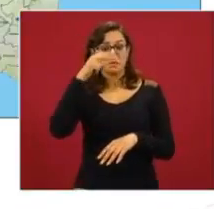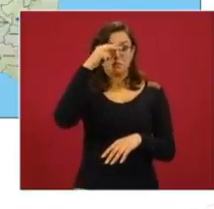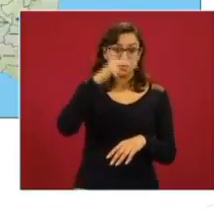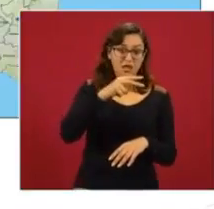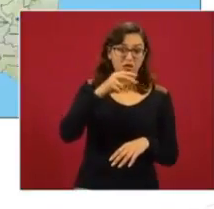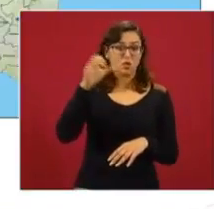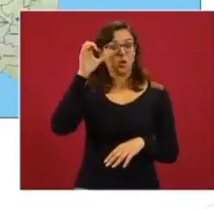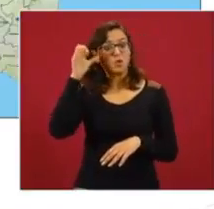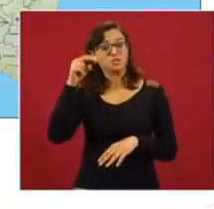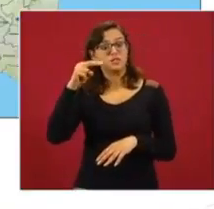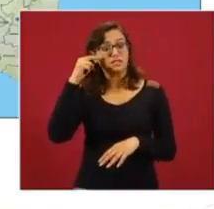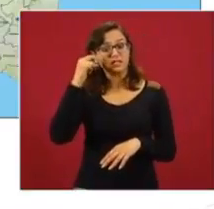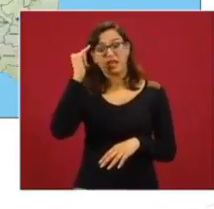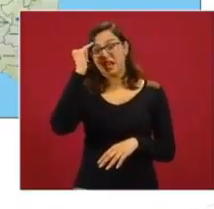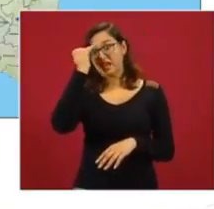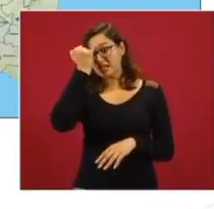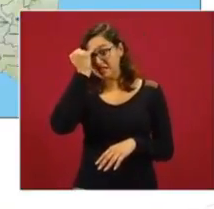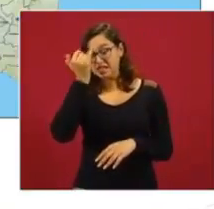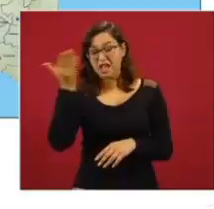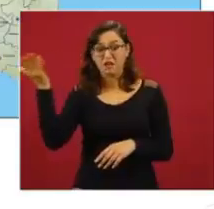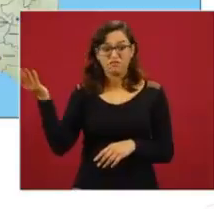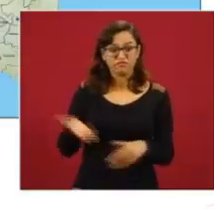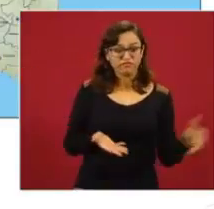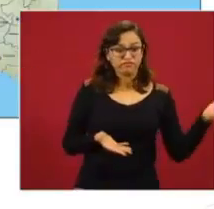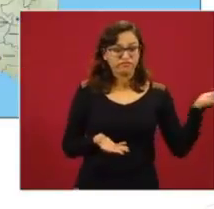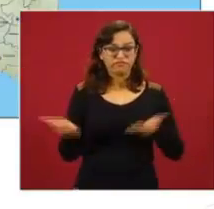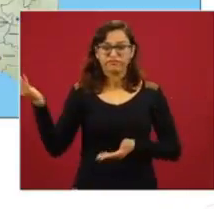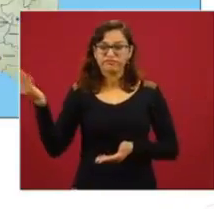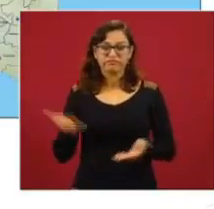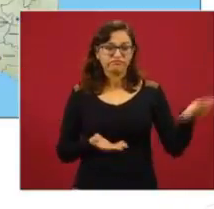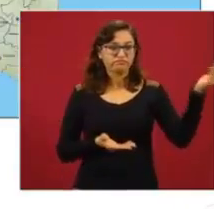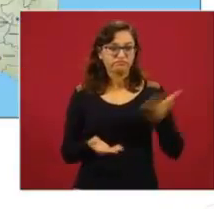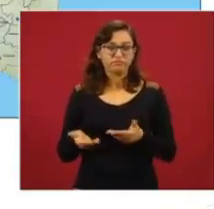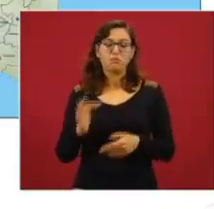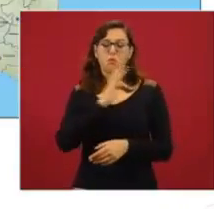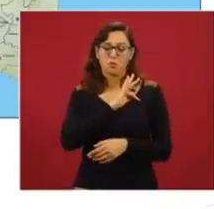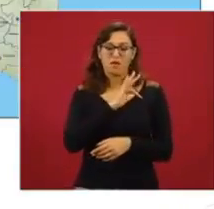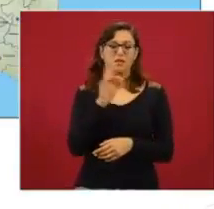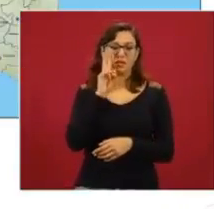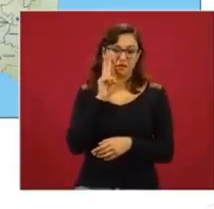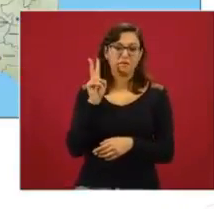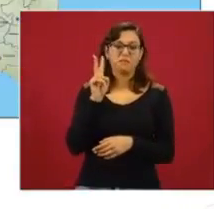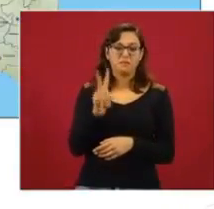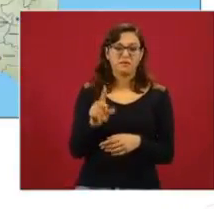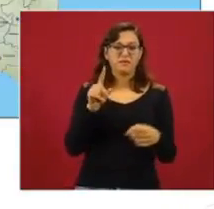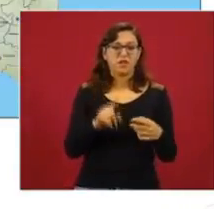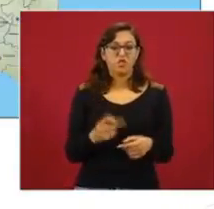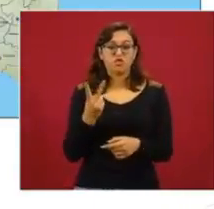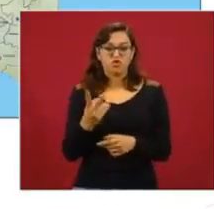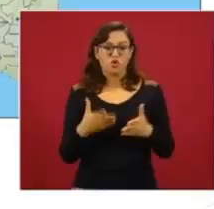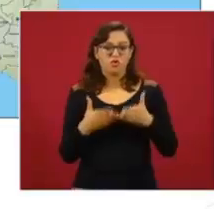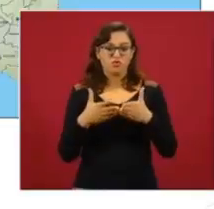costas en el Pacífico. Y aquí tenemos los puertos de entrada, Manzanillo y Lázaro Cárdenas. Y esta